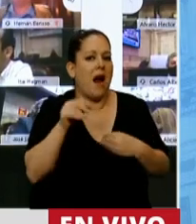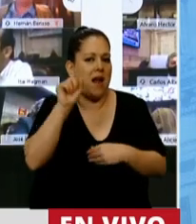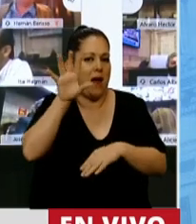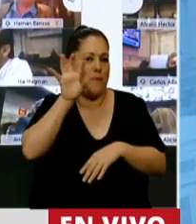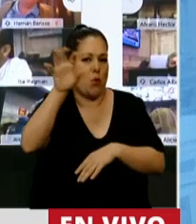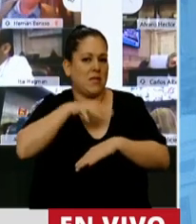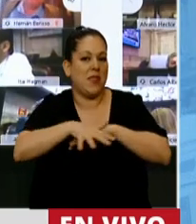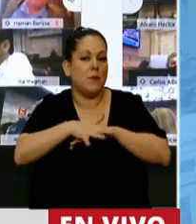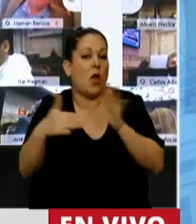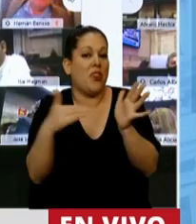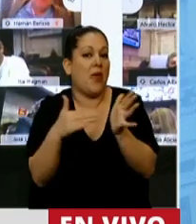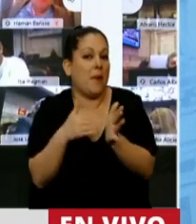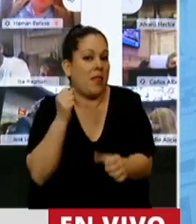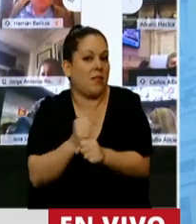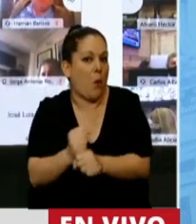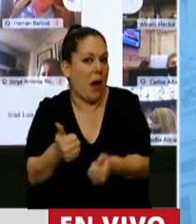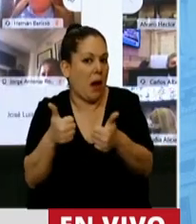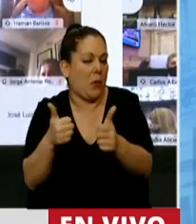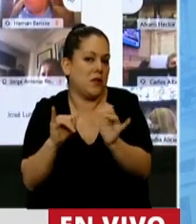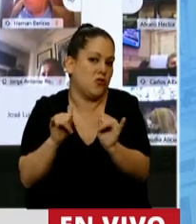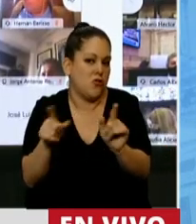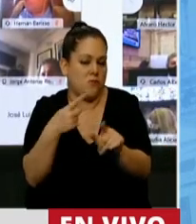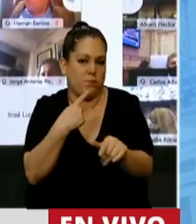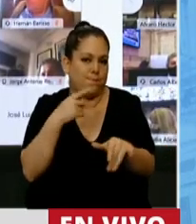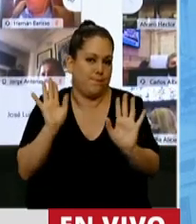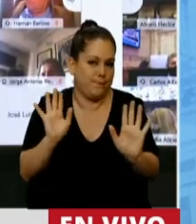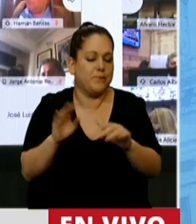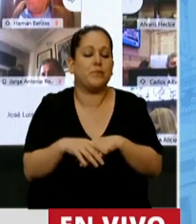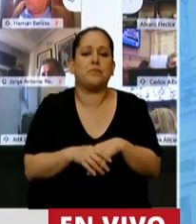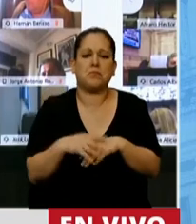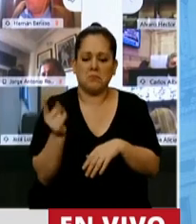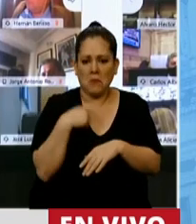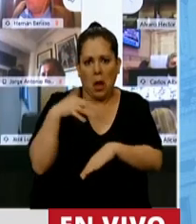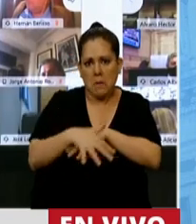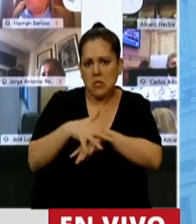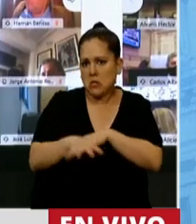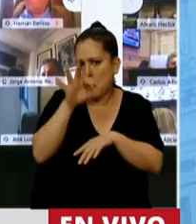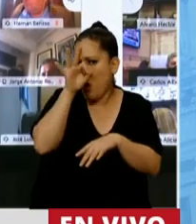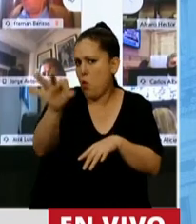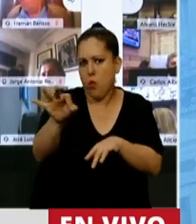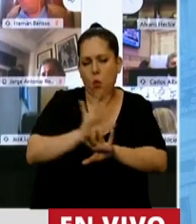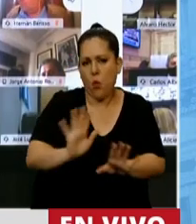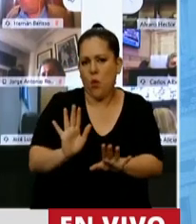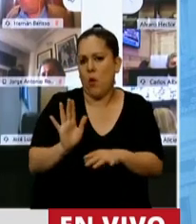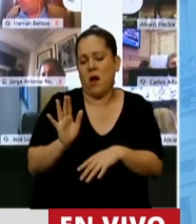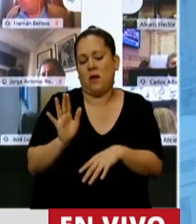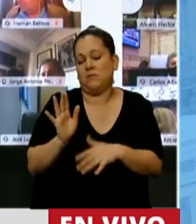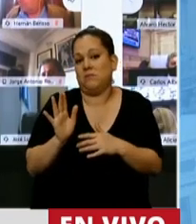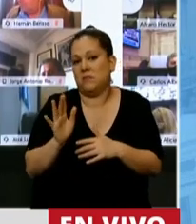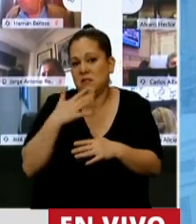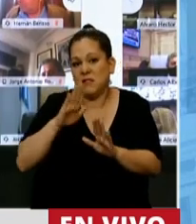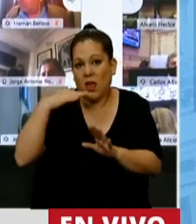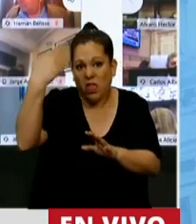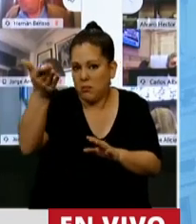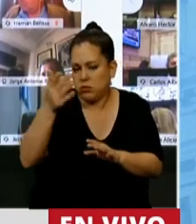Misiones, si se usa bien. Una herramienta que no la tuvimos nunca ante los misioneros, ni que la vamos a tener seguramente